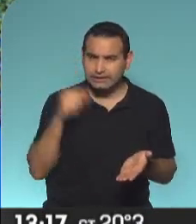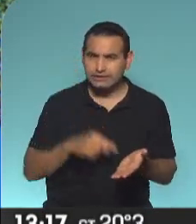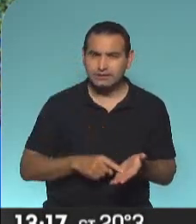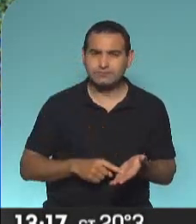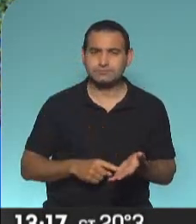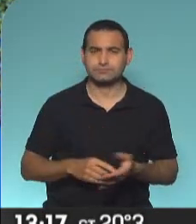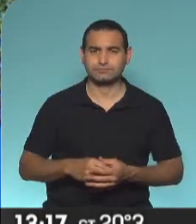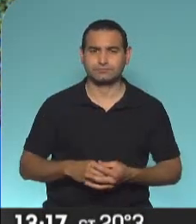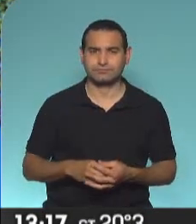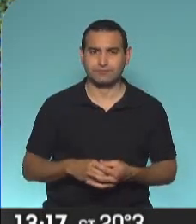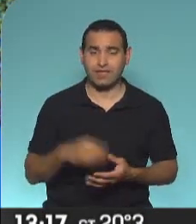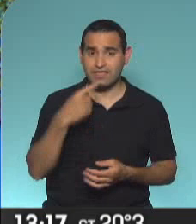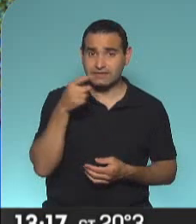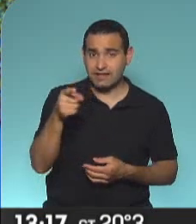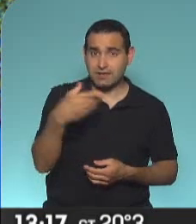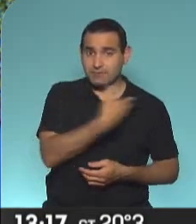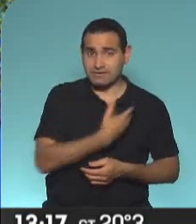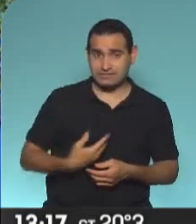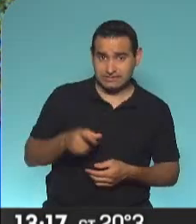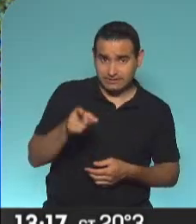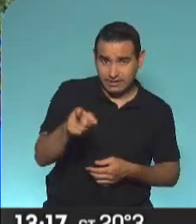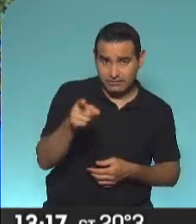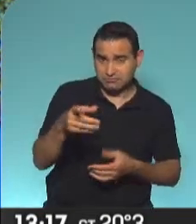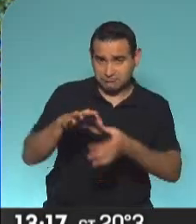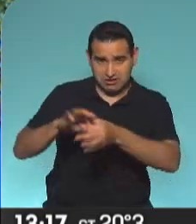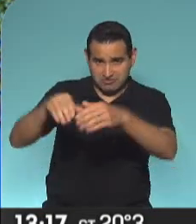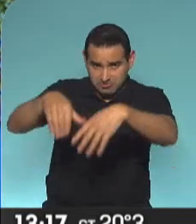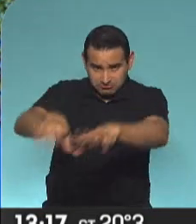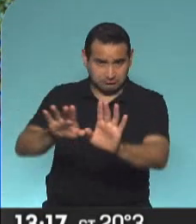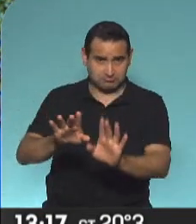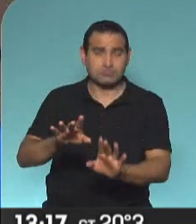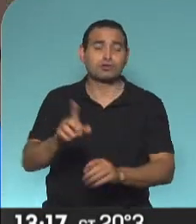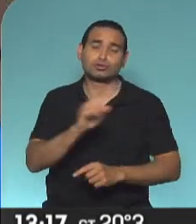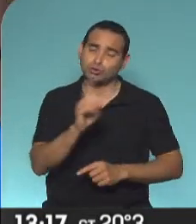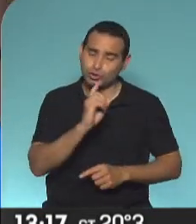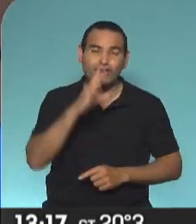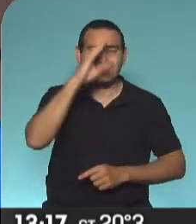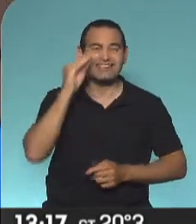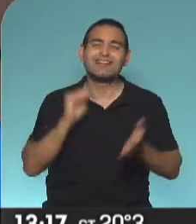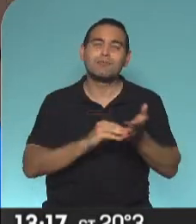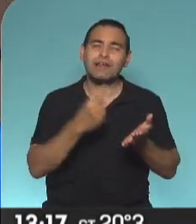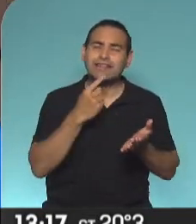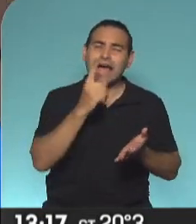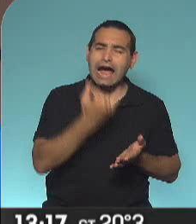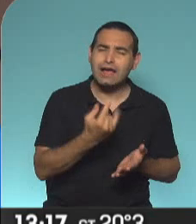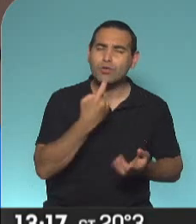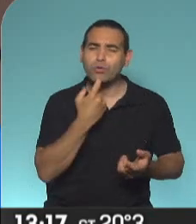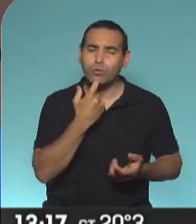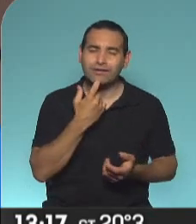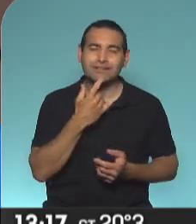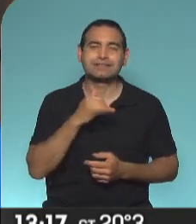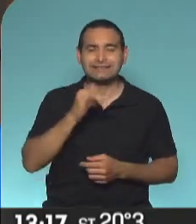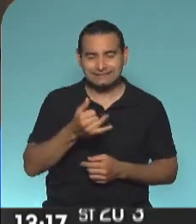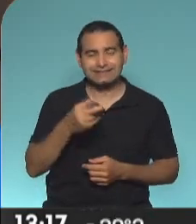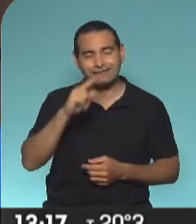Como dejando al presidente de la Nación en libertad de acción de lo que hace. Despejando cualquier tipo de dudas. ella la vicepresidenta. Claro,